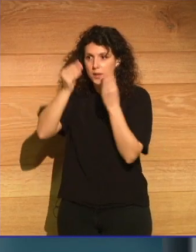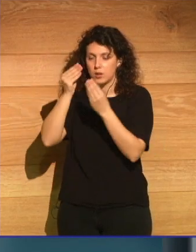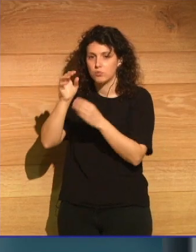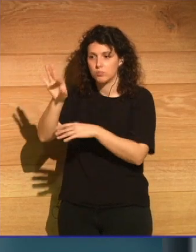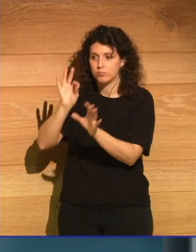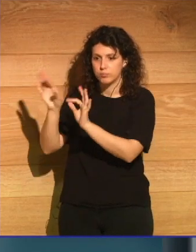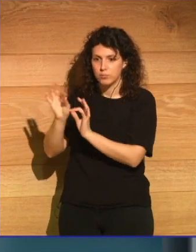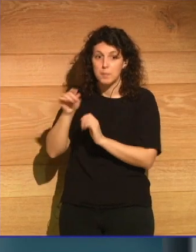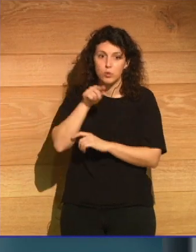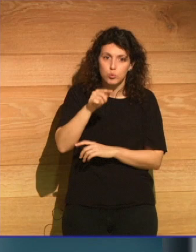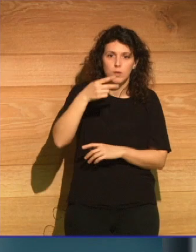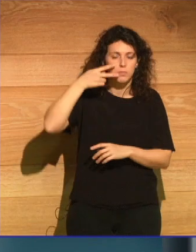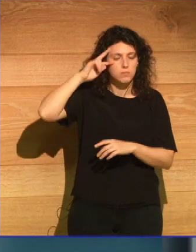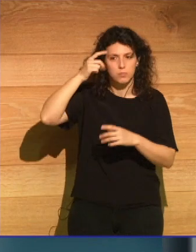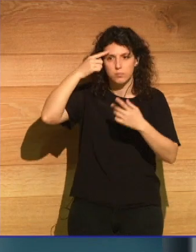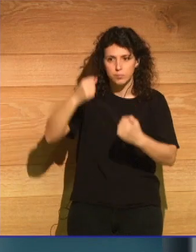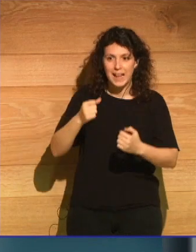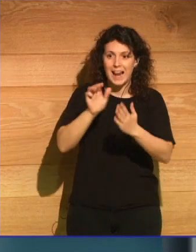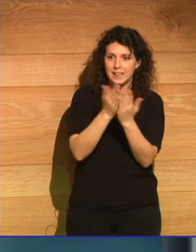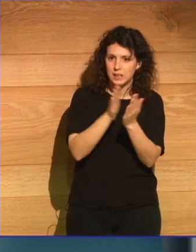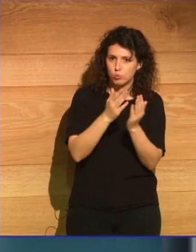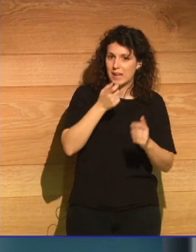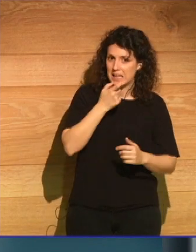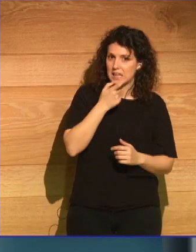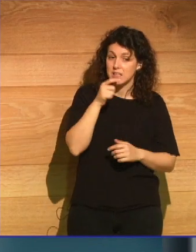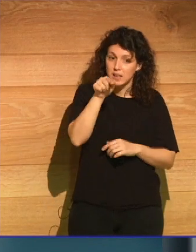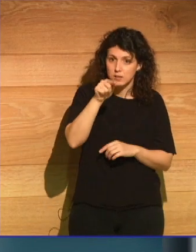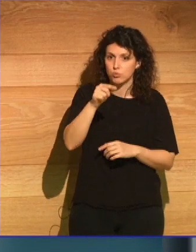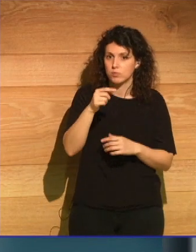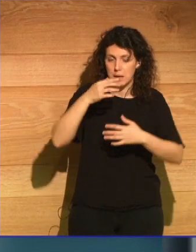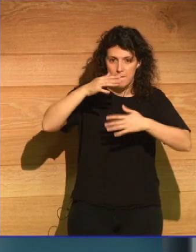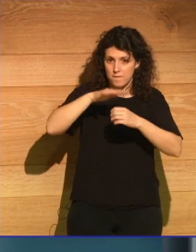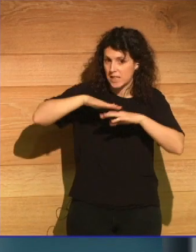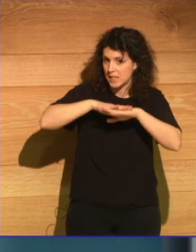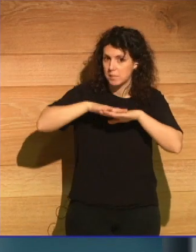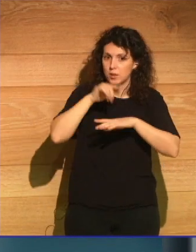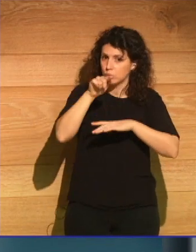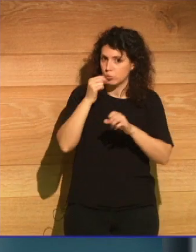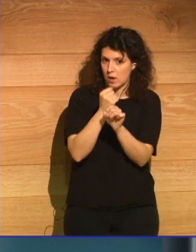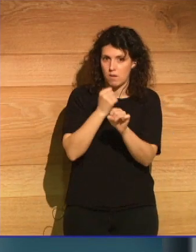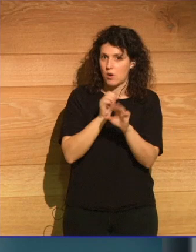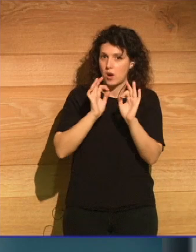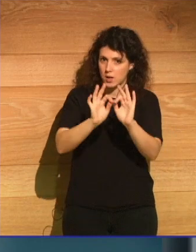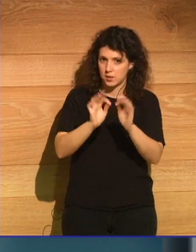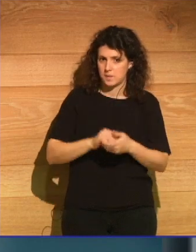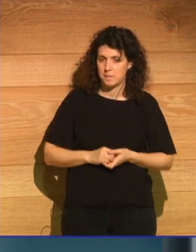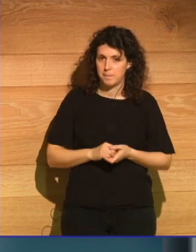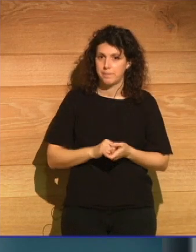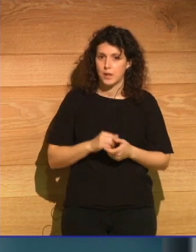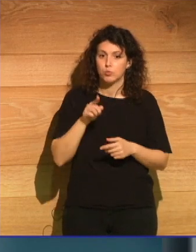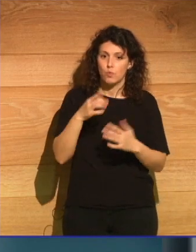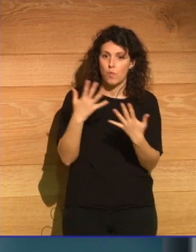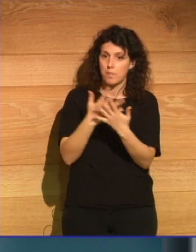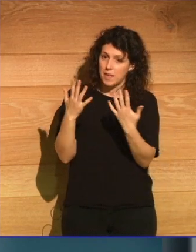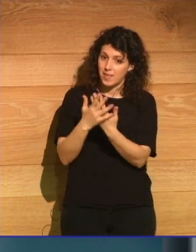experto en literatura inglesa. Ese es básicamente tu trasfondo. Y combinas